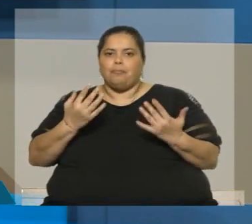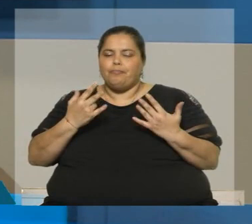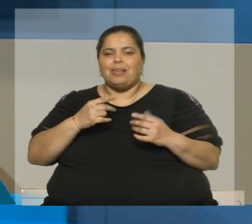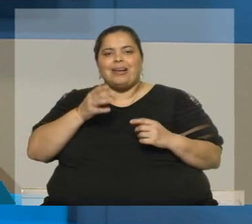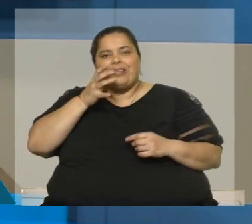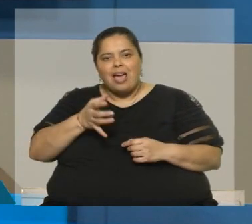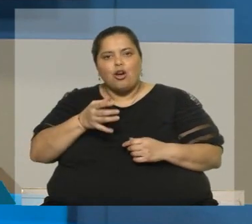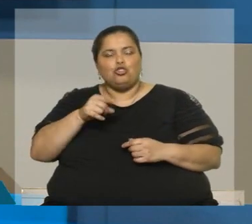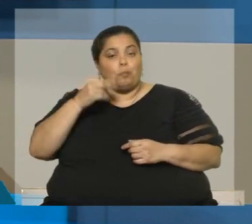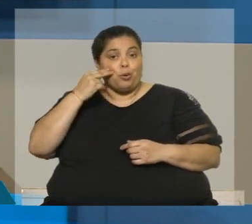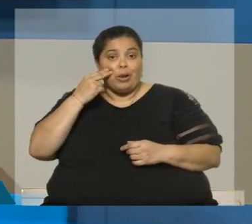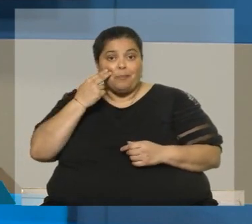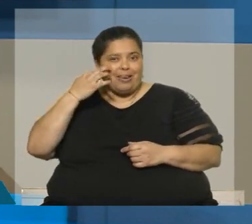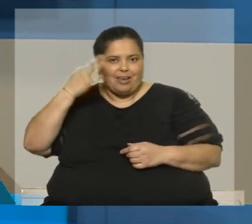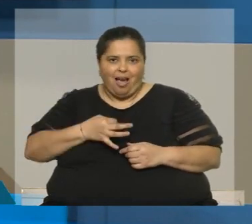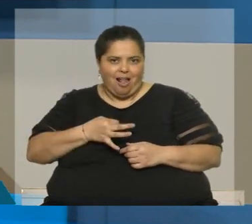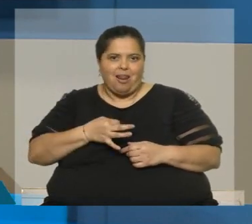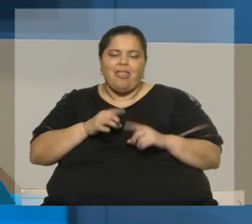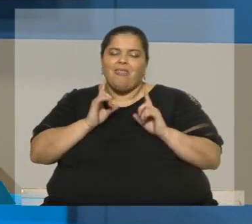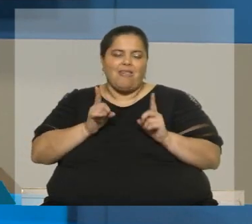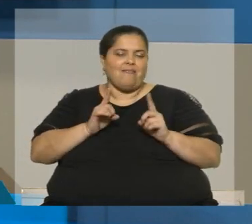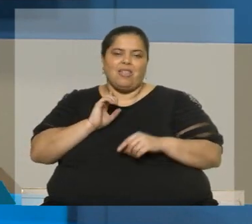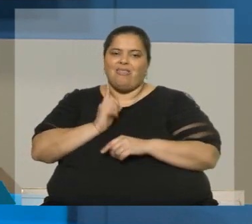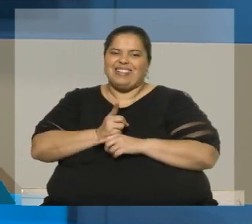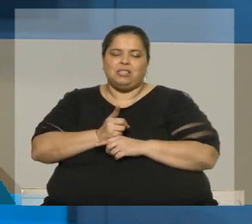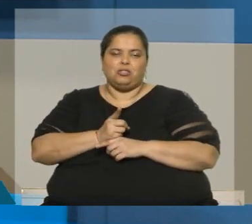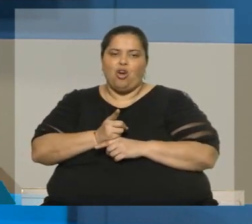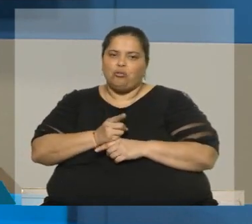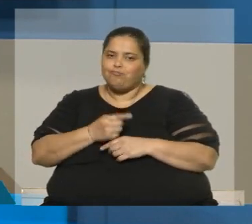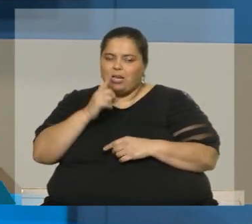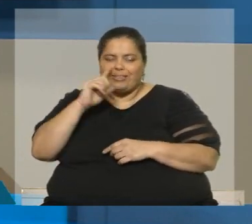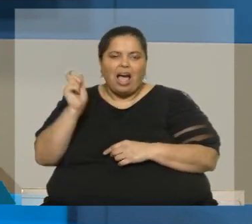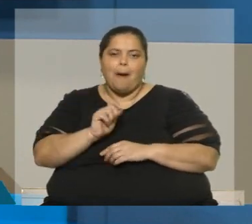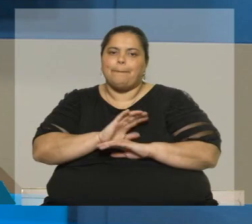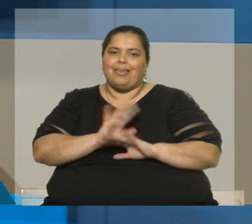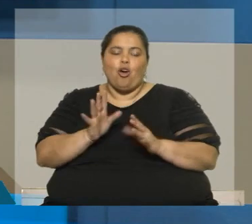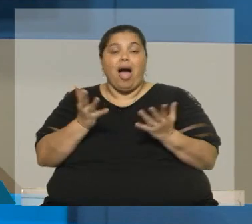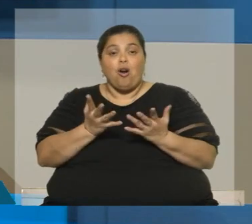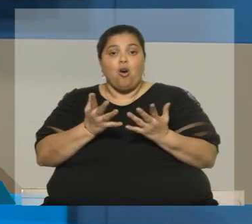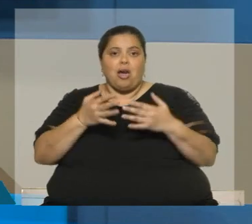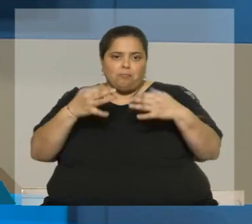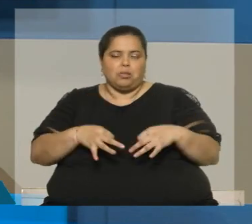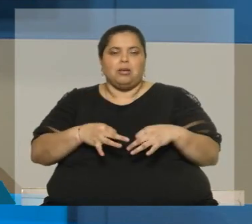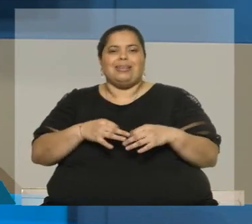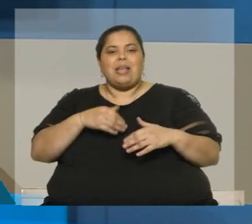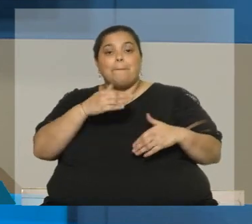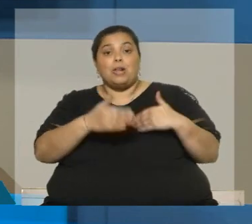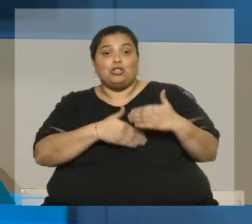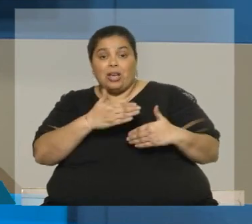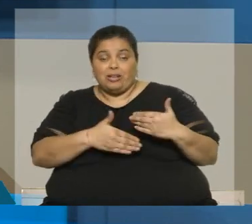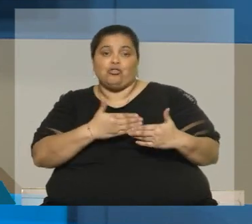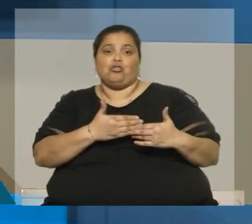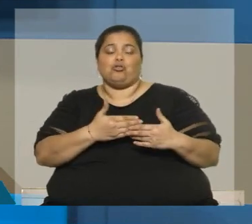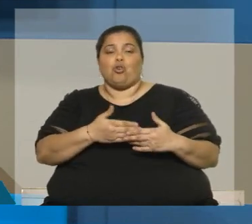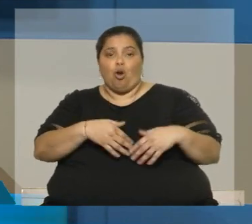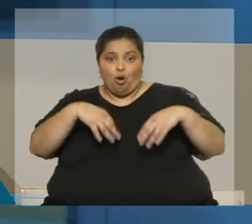problemas son tan reales que tenemos que tomar decisiones valientes y urgentes. Y el proceso de ratificación es un instrumento que